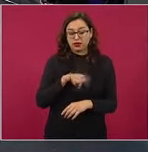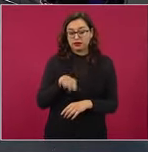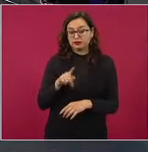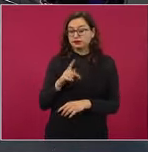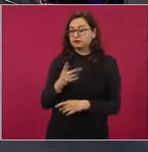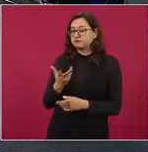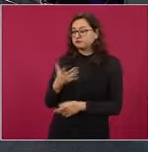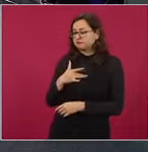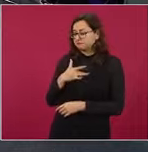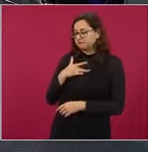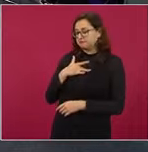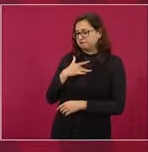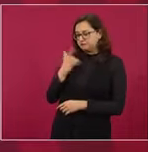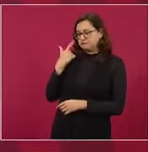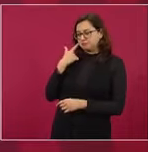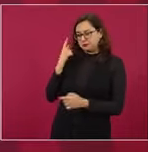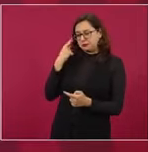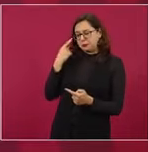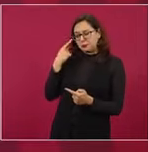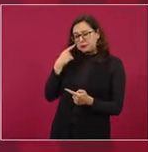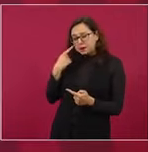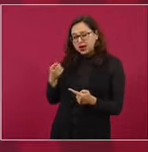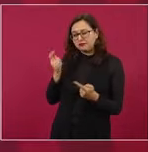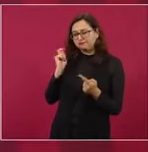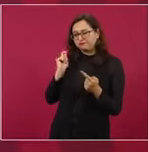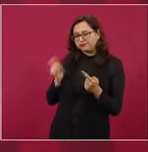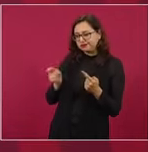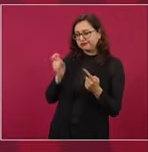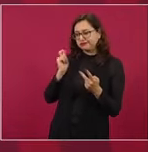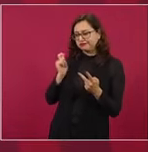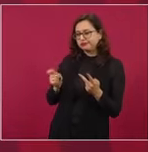todo un razonamiento sobre la importancia